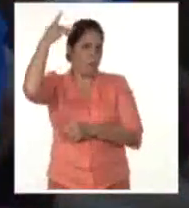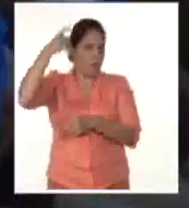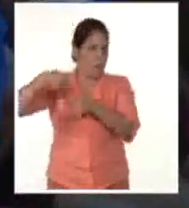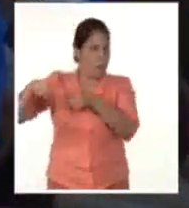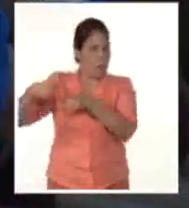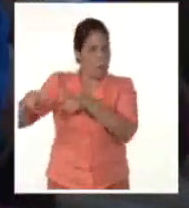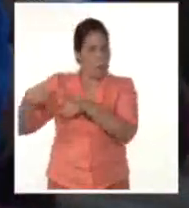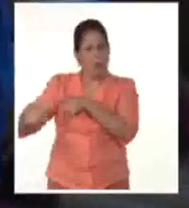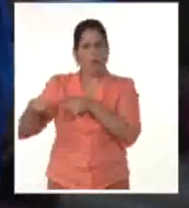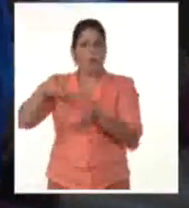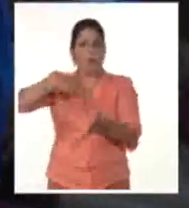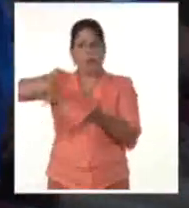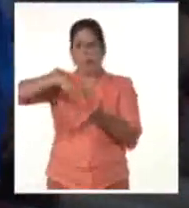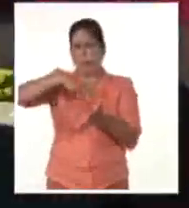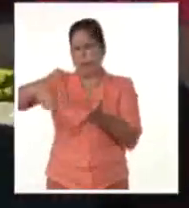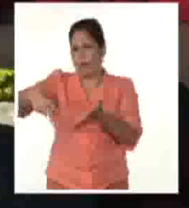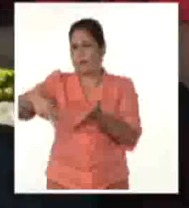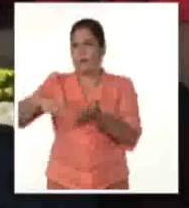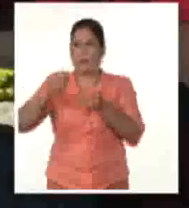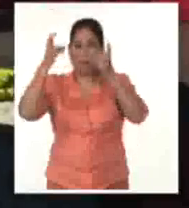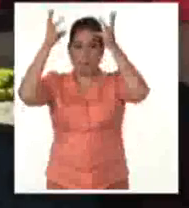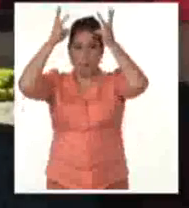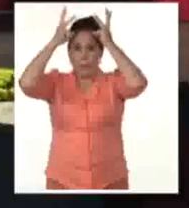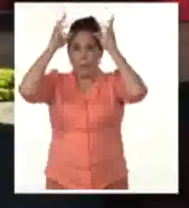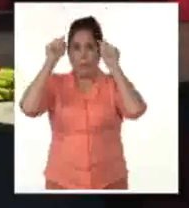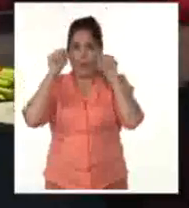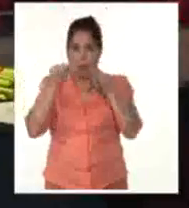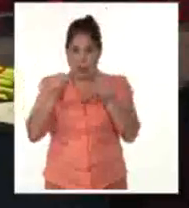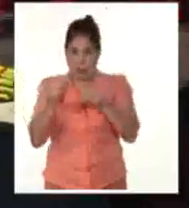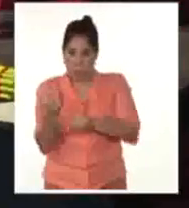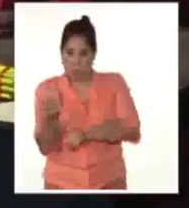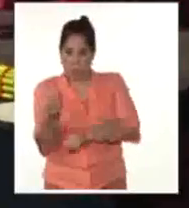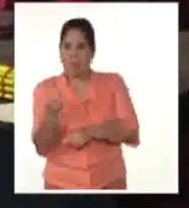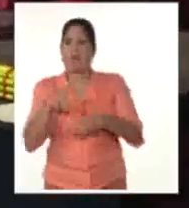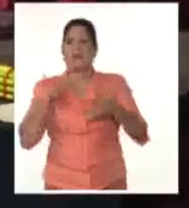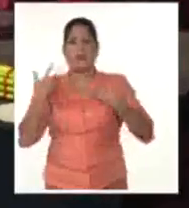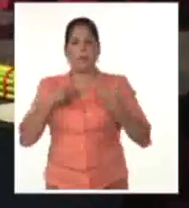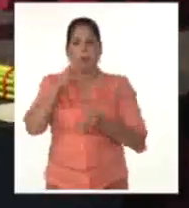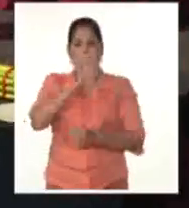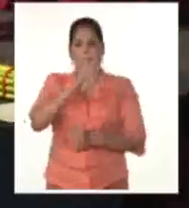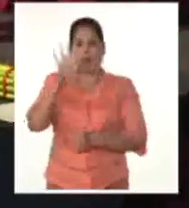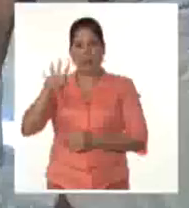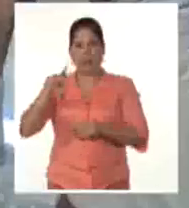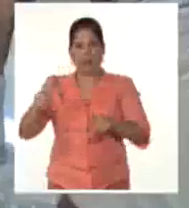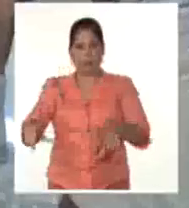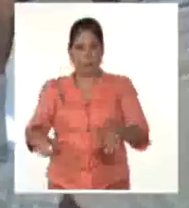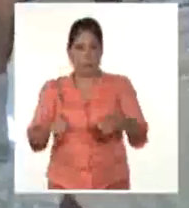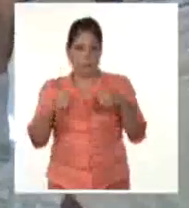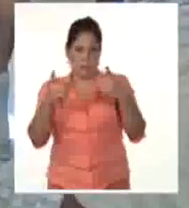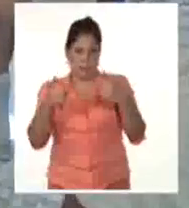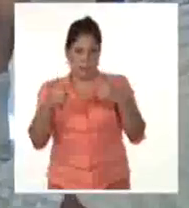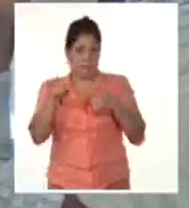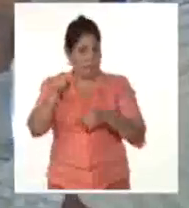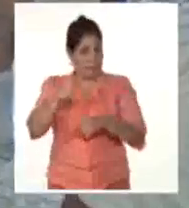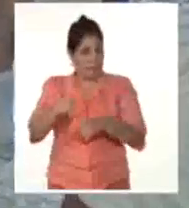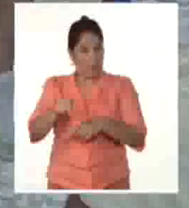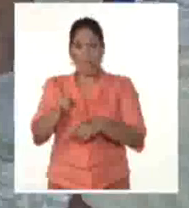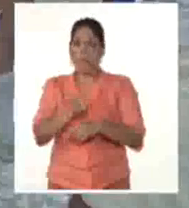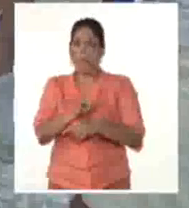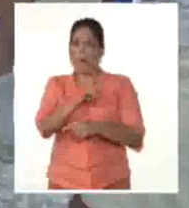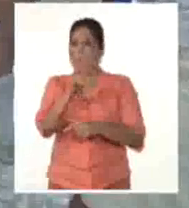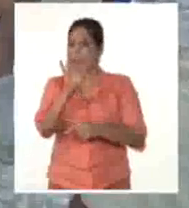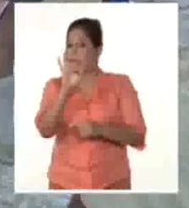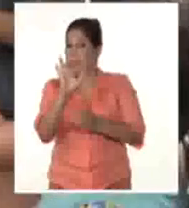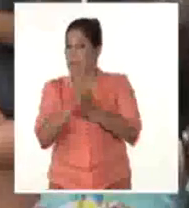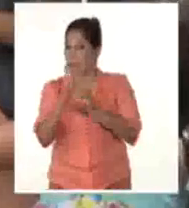Gran Danza y El Anfitrión, Pequeño Príncipe, que en esta oportunidad celebra su 44 cumpleaños. De manera que hasta el 27